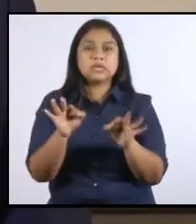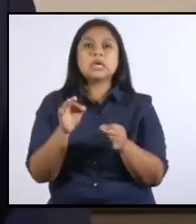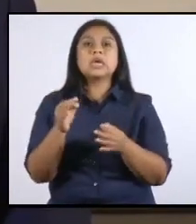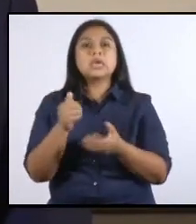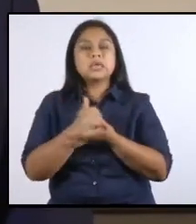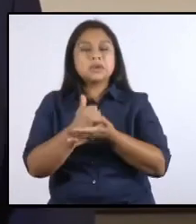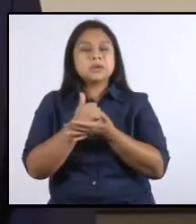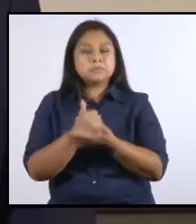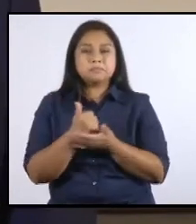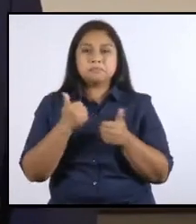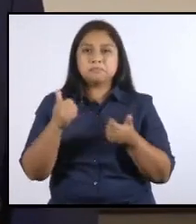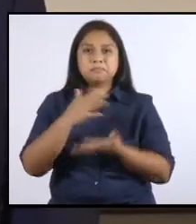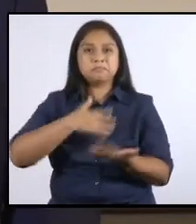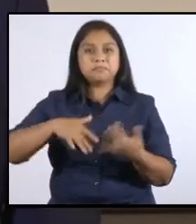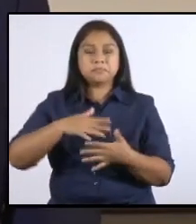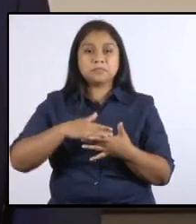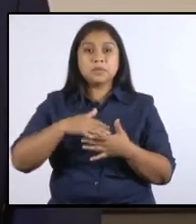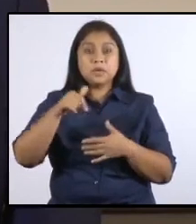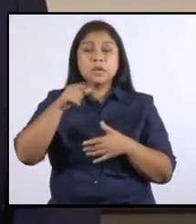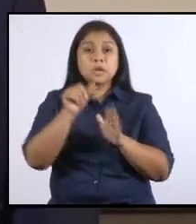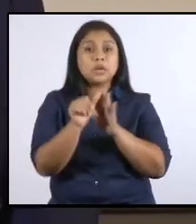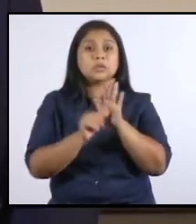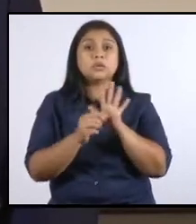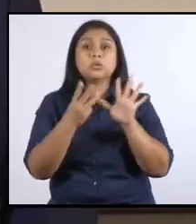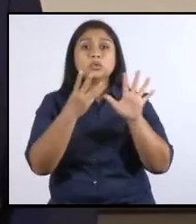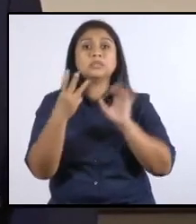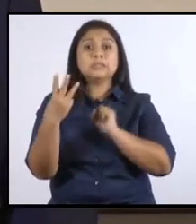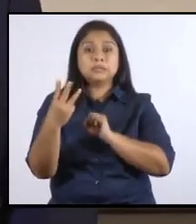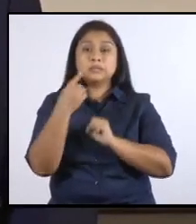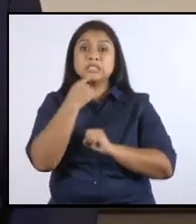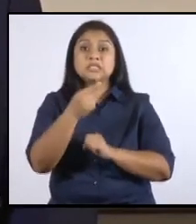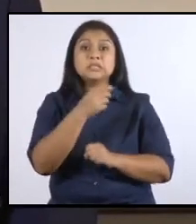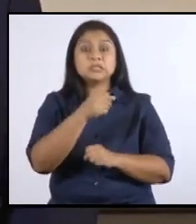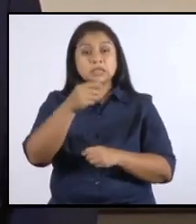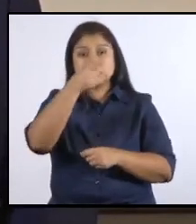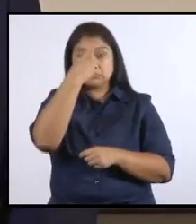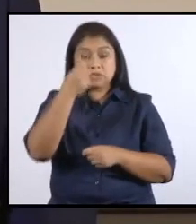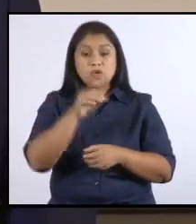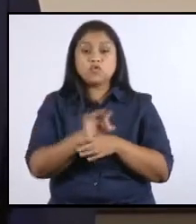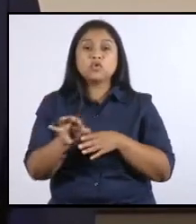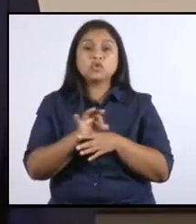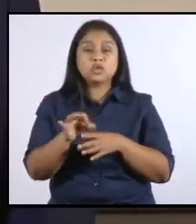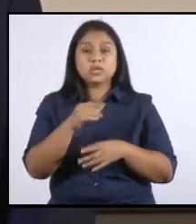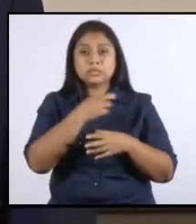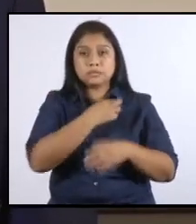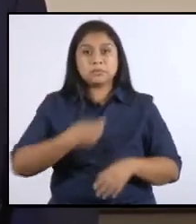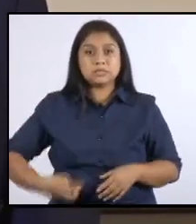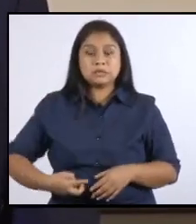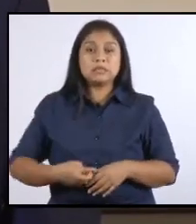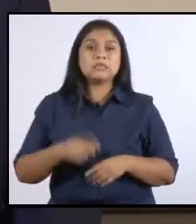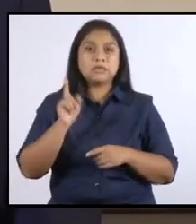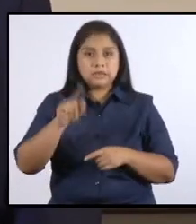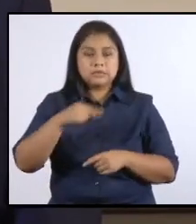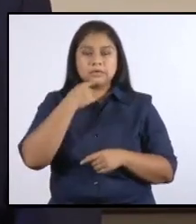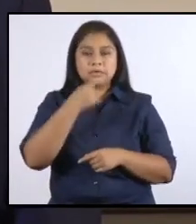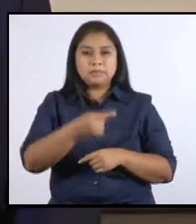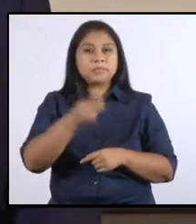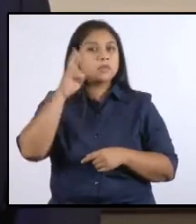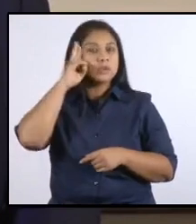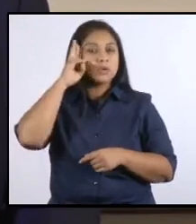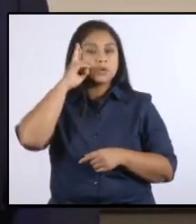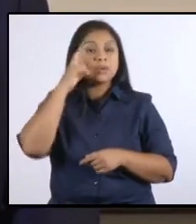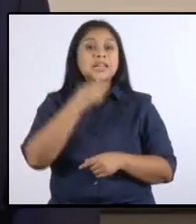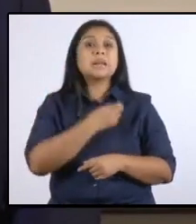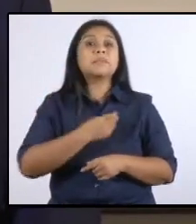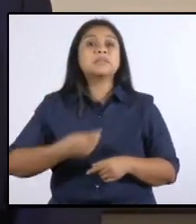183, donde se describen las funciones del presidente, dice en dos que debemos de recordar que el presidente